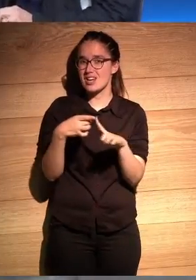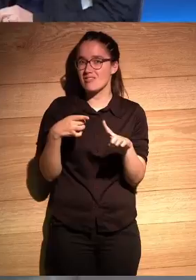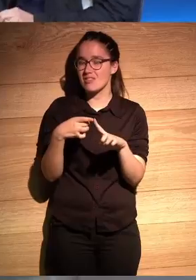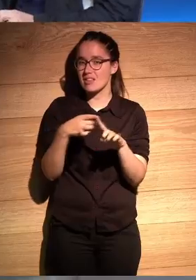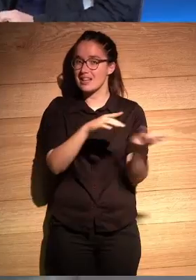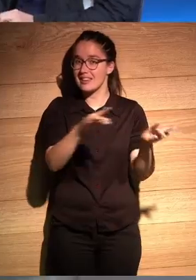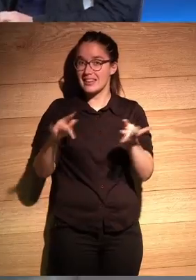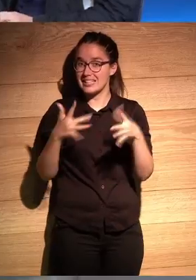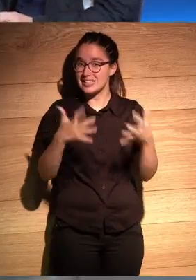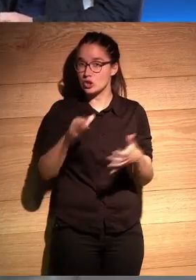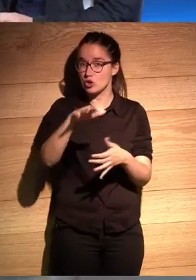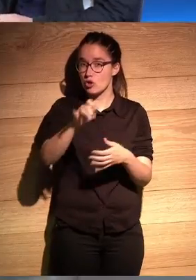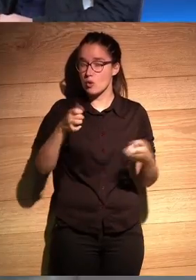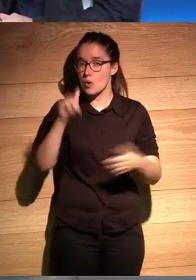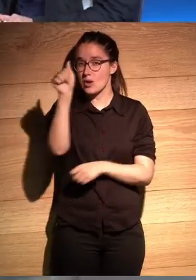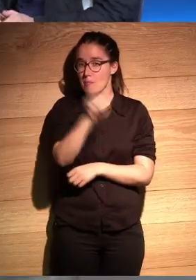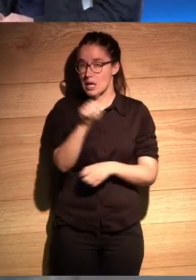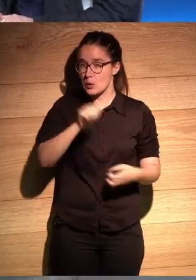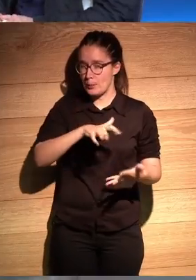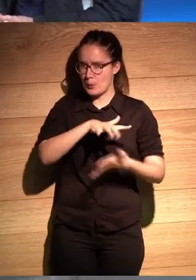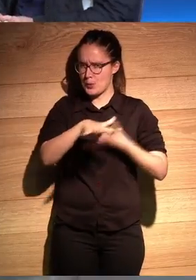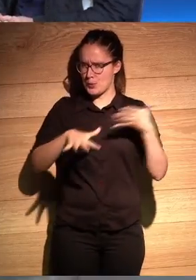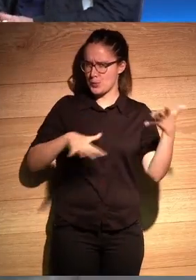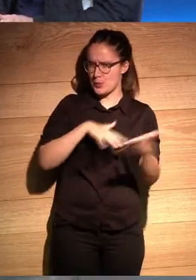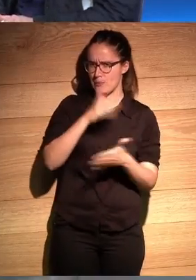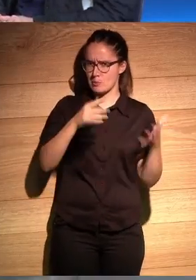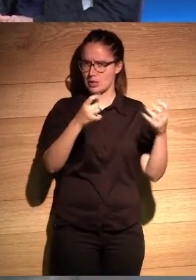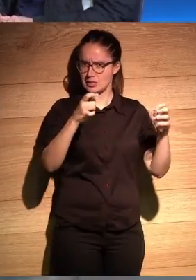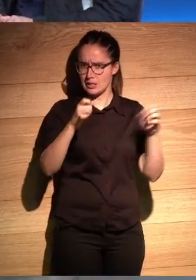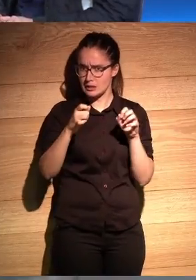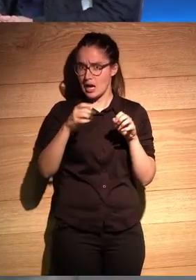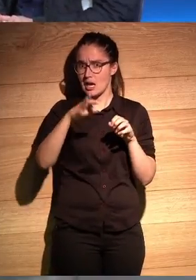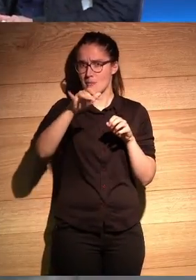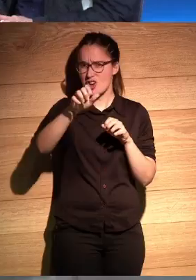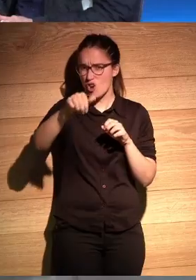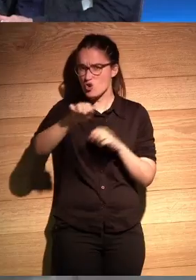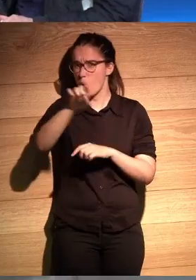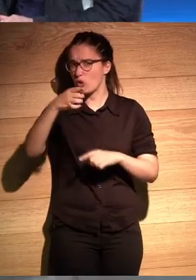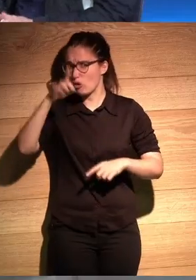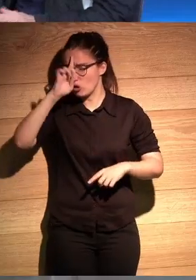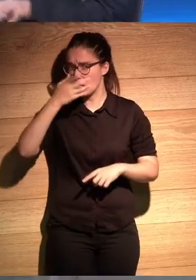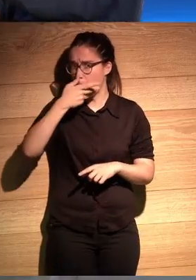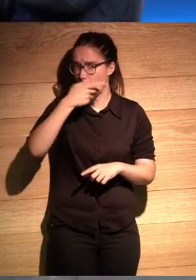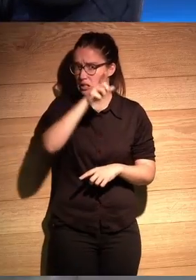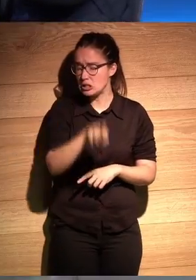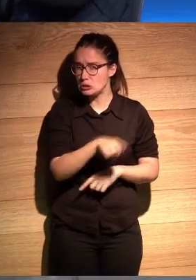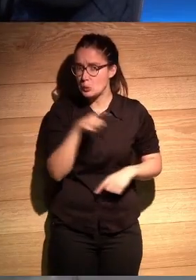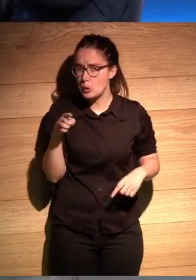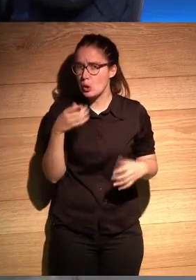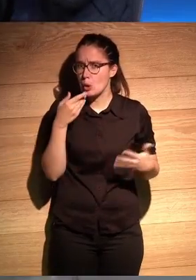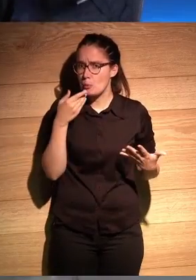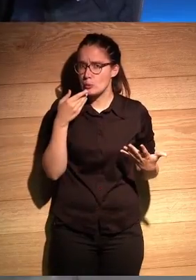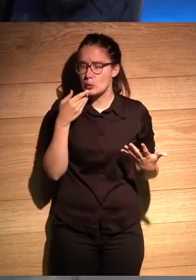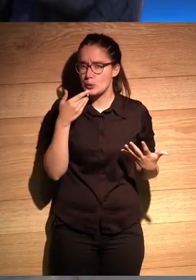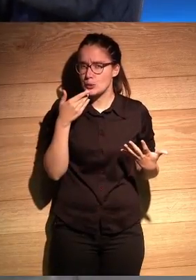del desierto de Sonora en realidad es una película conspiranoide de los años 70 que es Capricornio 1 no sé si la vio alguno de ustedes que es como